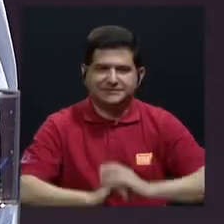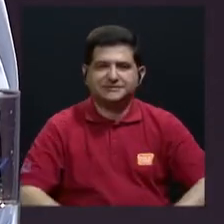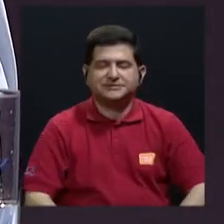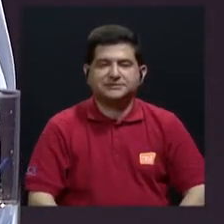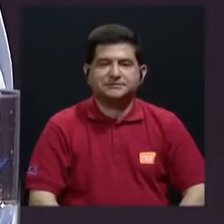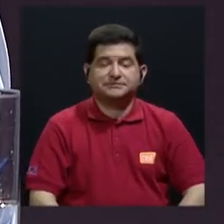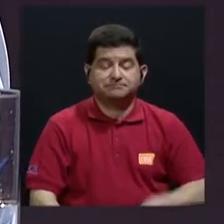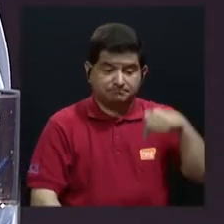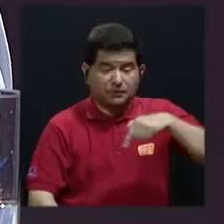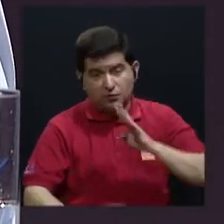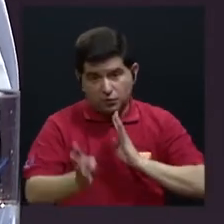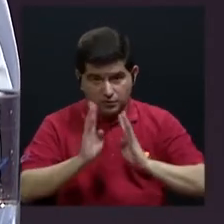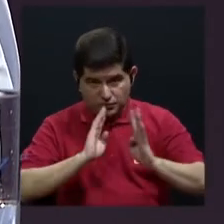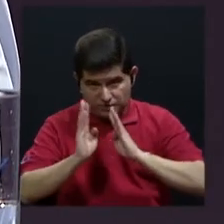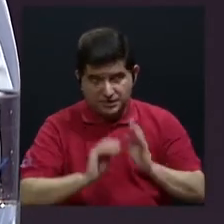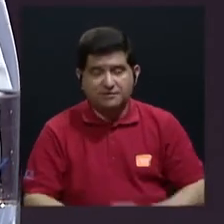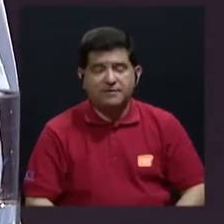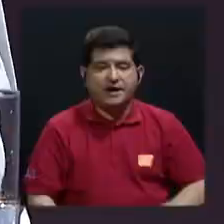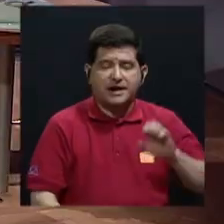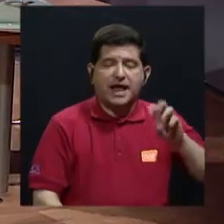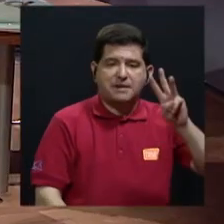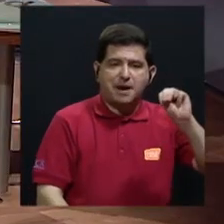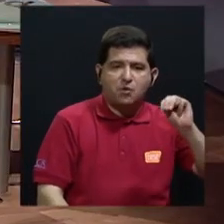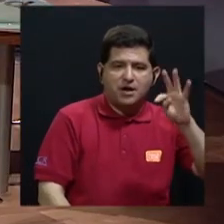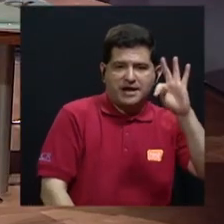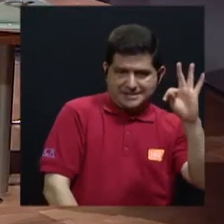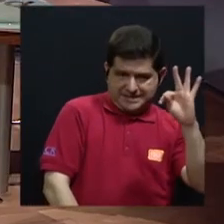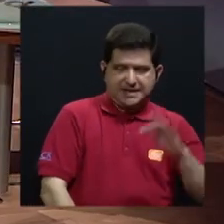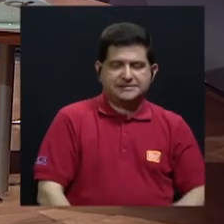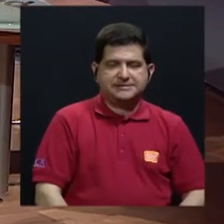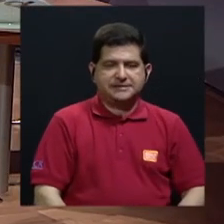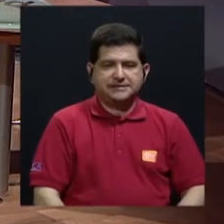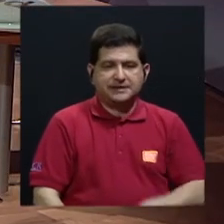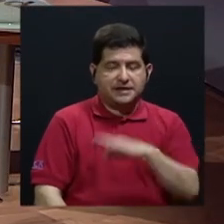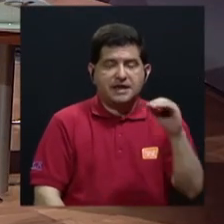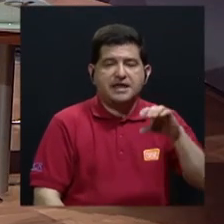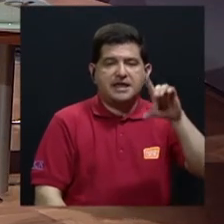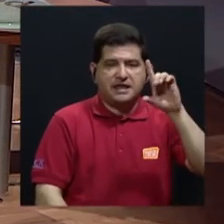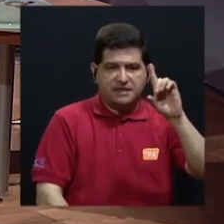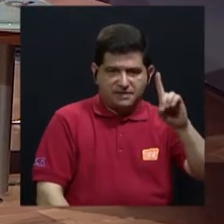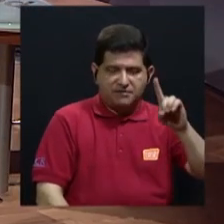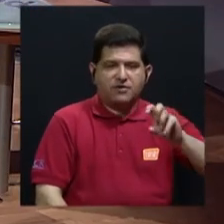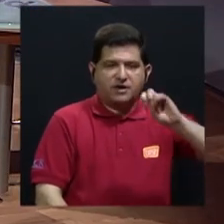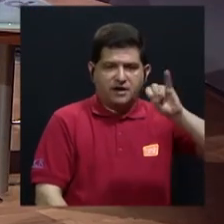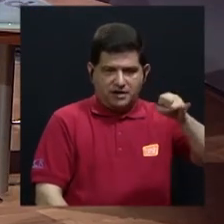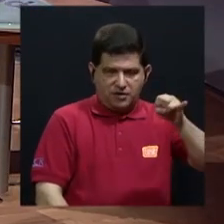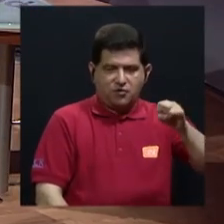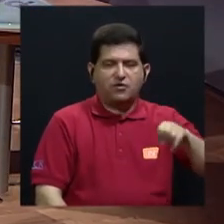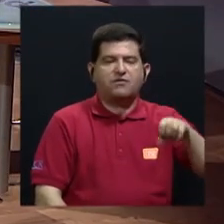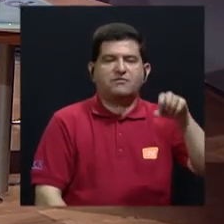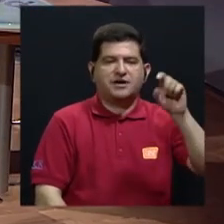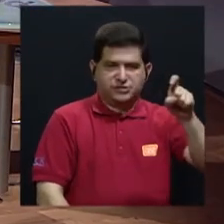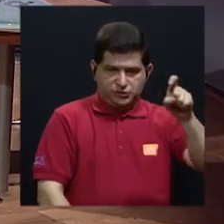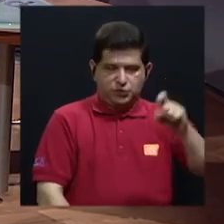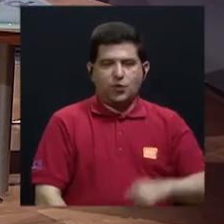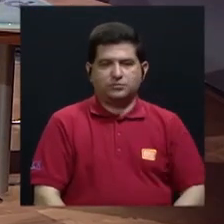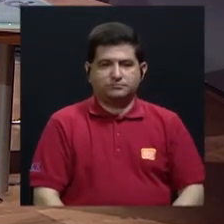conversando con Emma Molina Teysen y Débora Llancova 5,